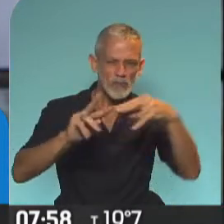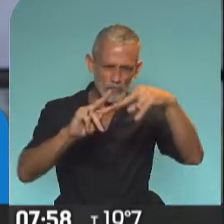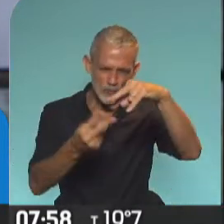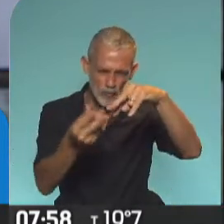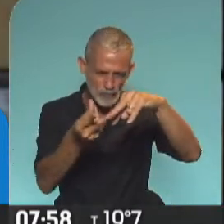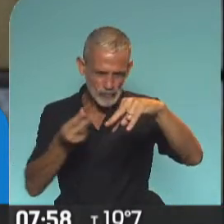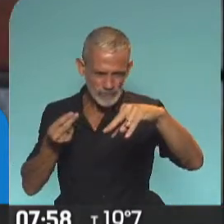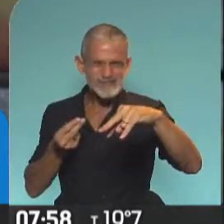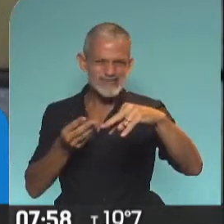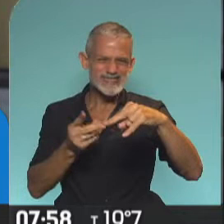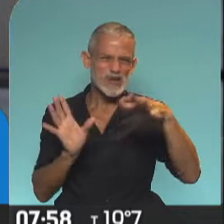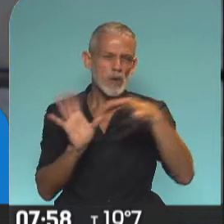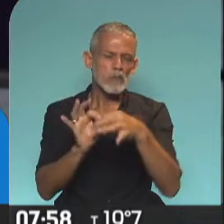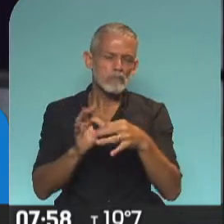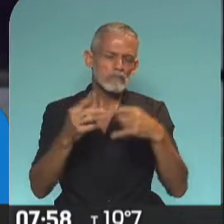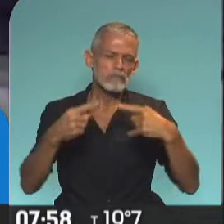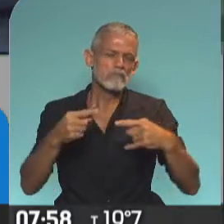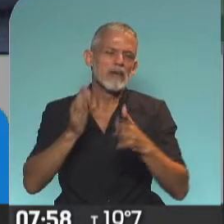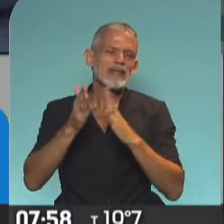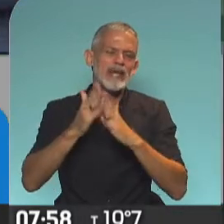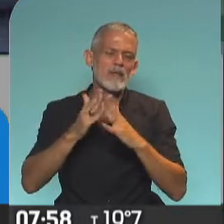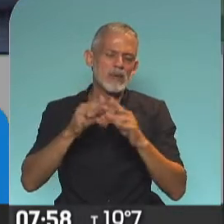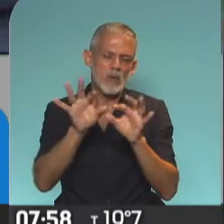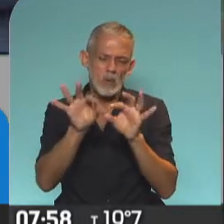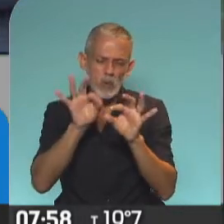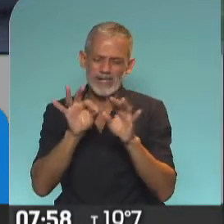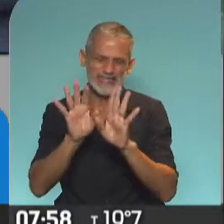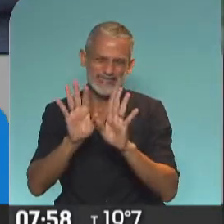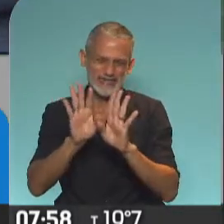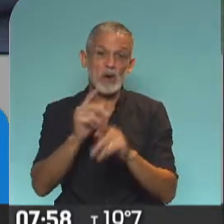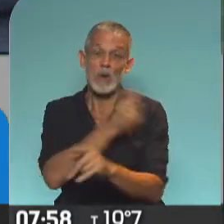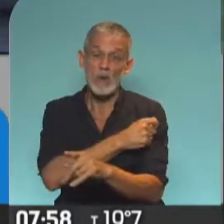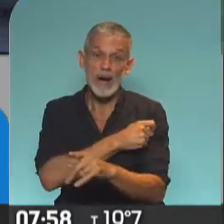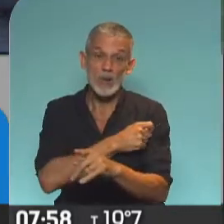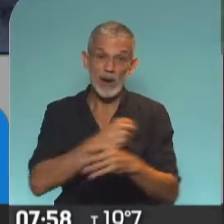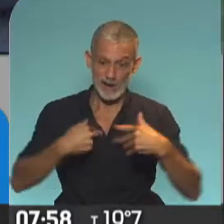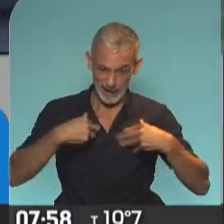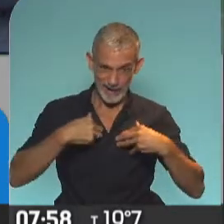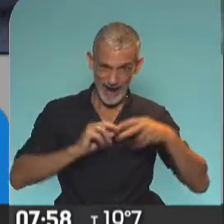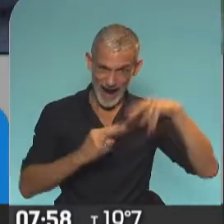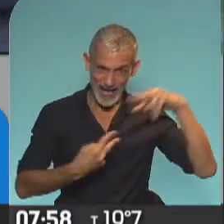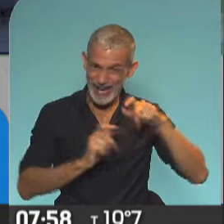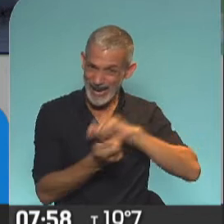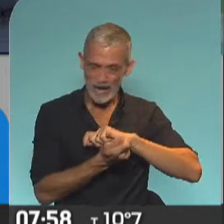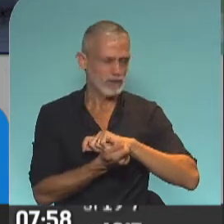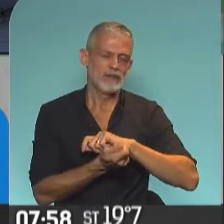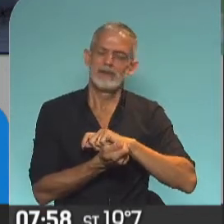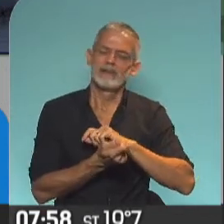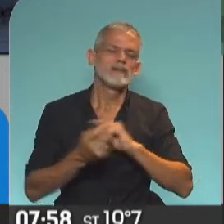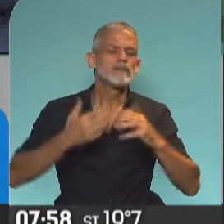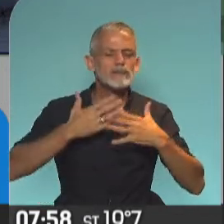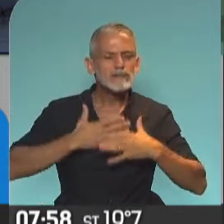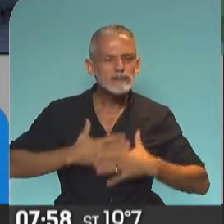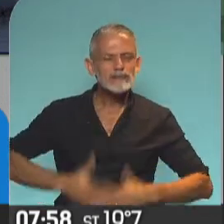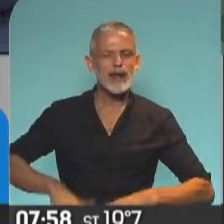avanzadas, muy asociadas también a algunas terapias génicas. Pero lo cierto es que ninguna vacuna modifica el ADN, con lo cual podemos quedarnos